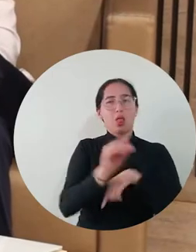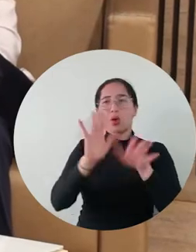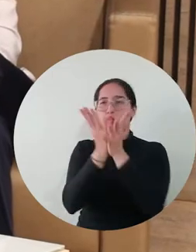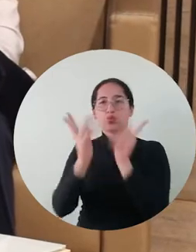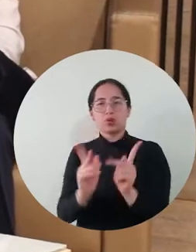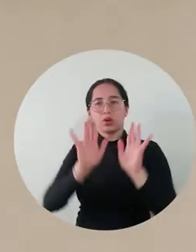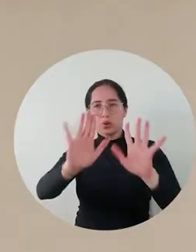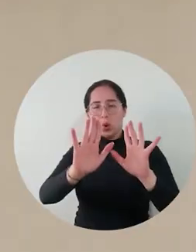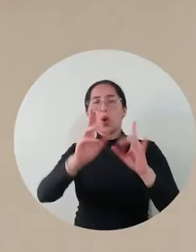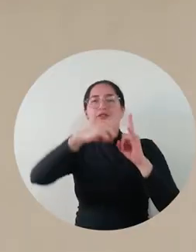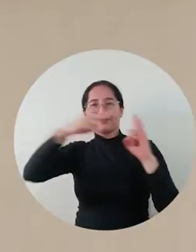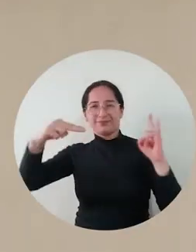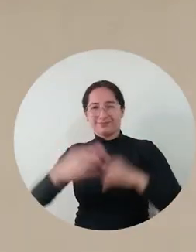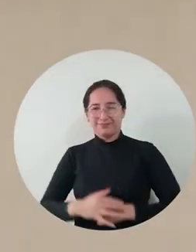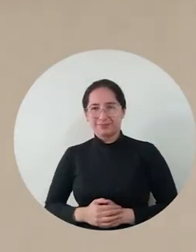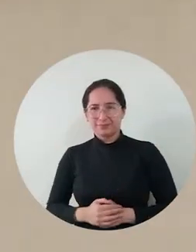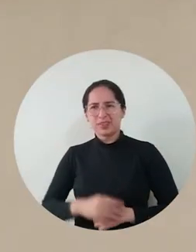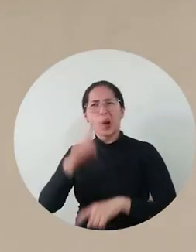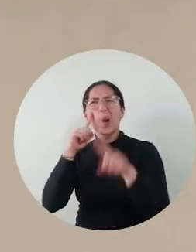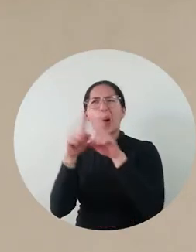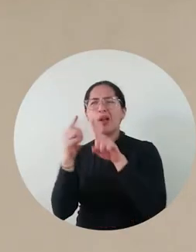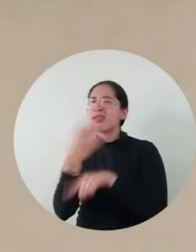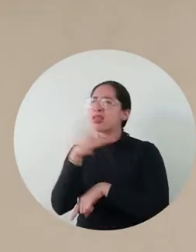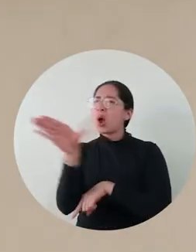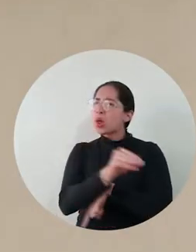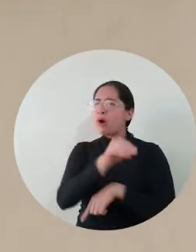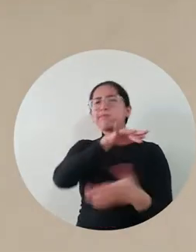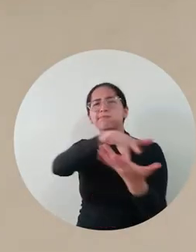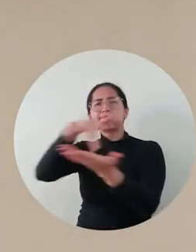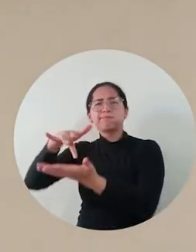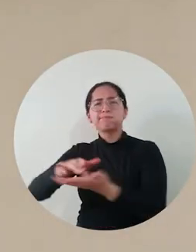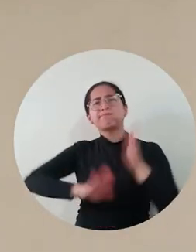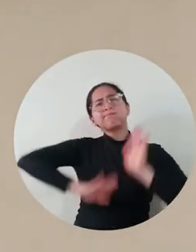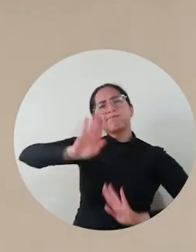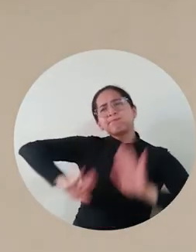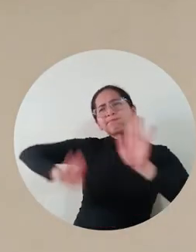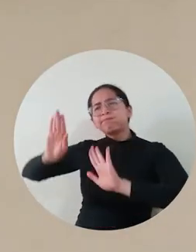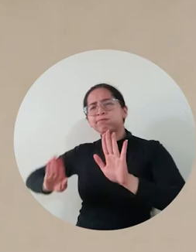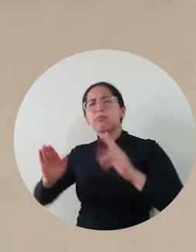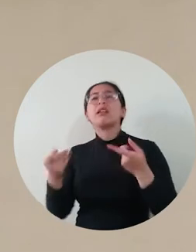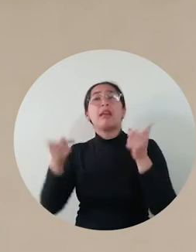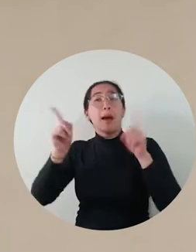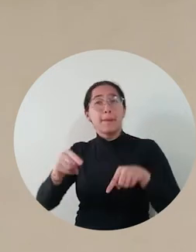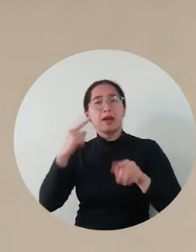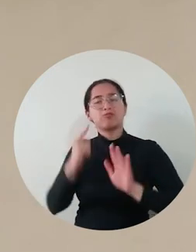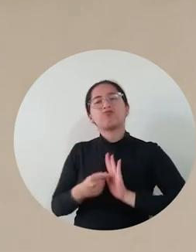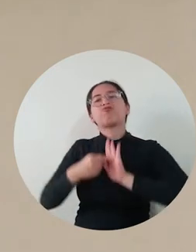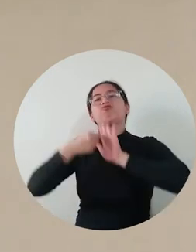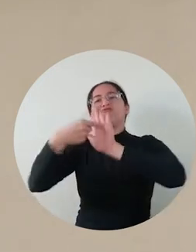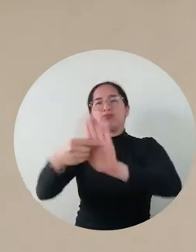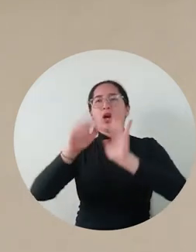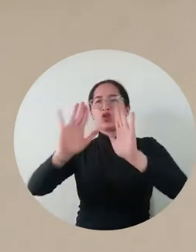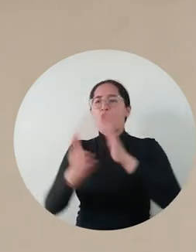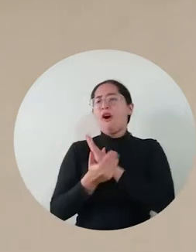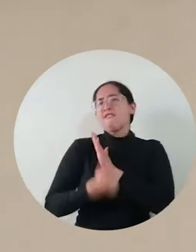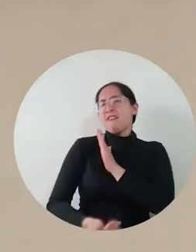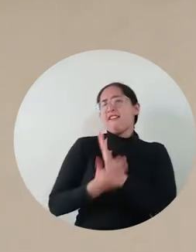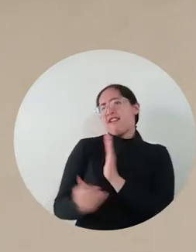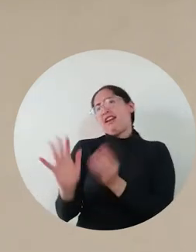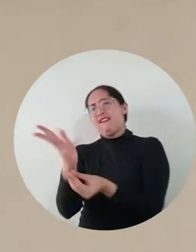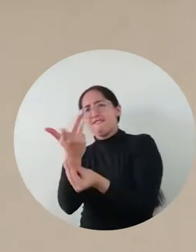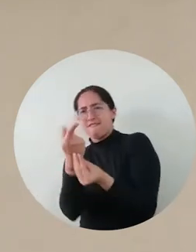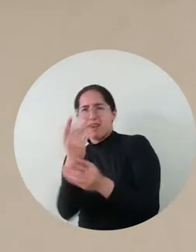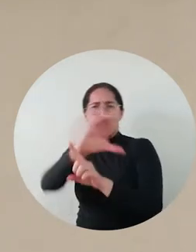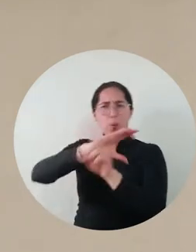de la institución. Nosotros lo que buscamos es que estas personas tengan participación, puedan demostrar sus